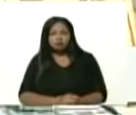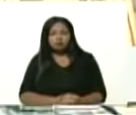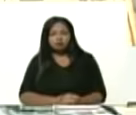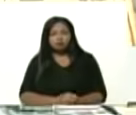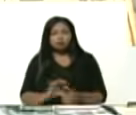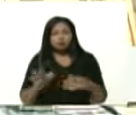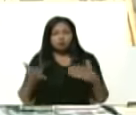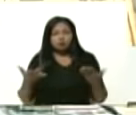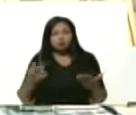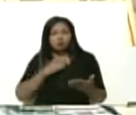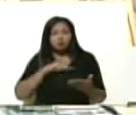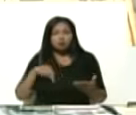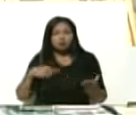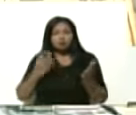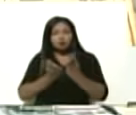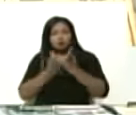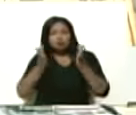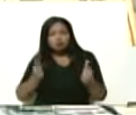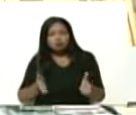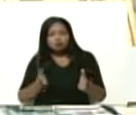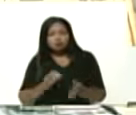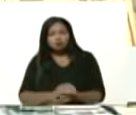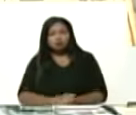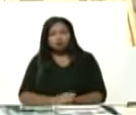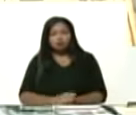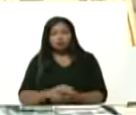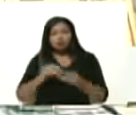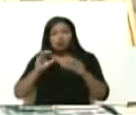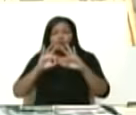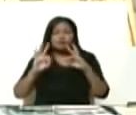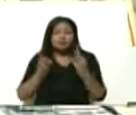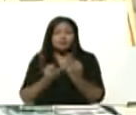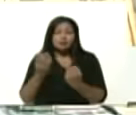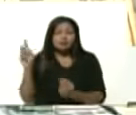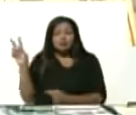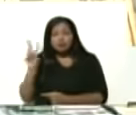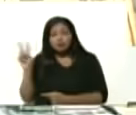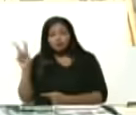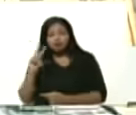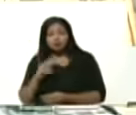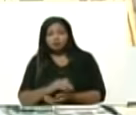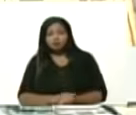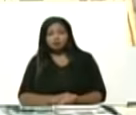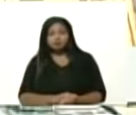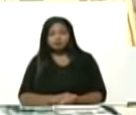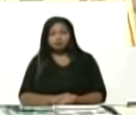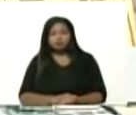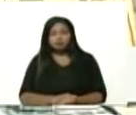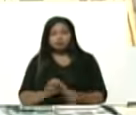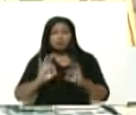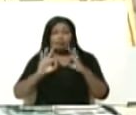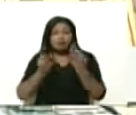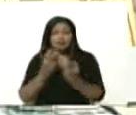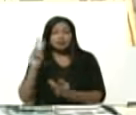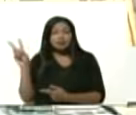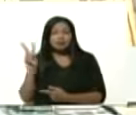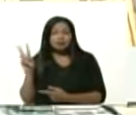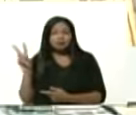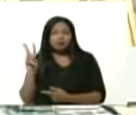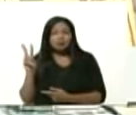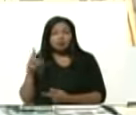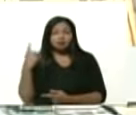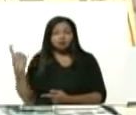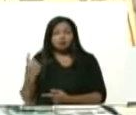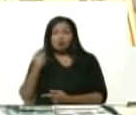nuestros estudiantes, para los estudiantes, para la familia venezolana. La familia venezolana no está huérfana.